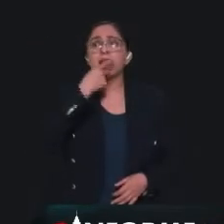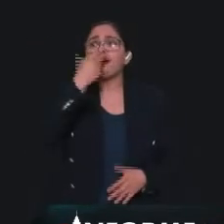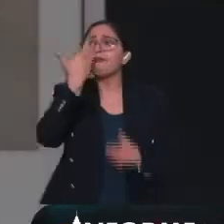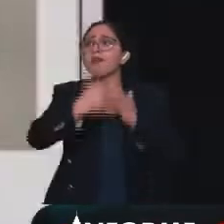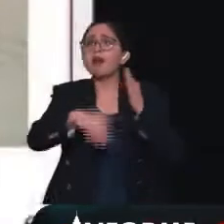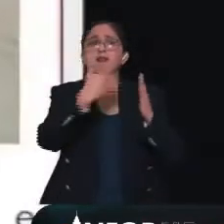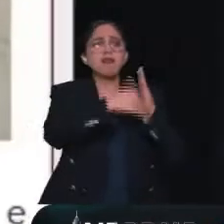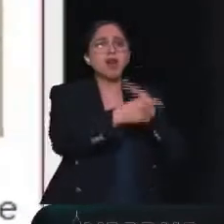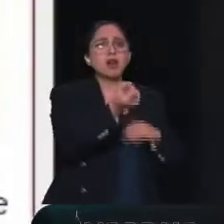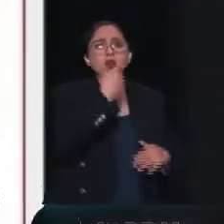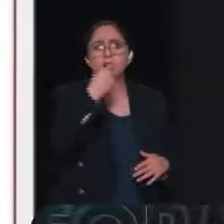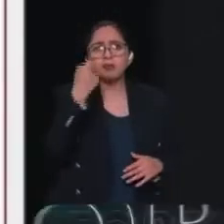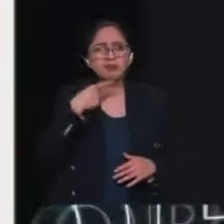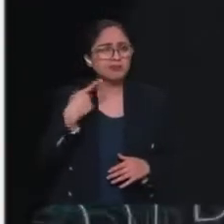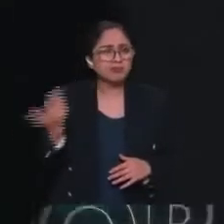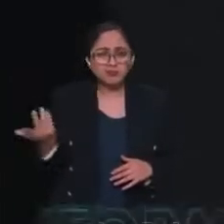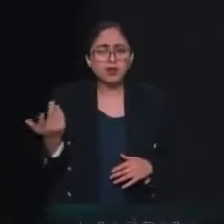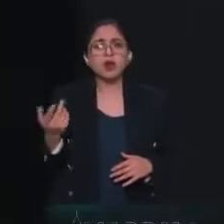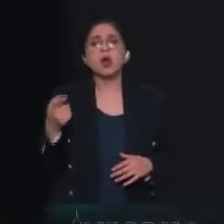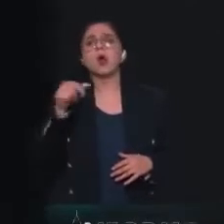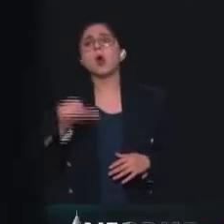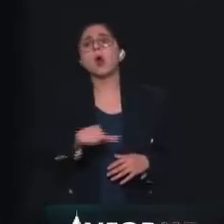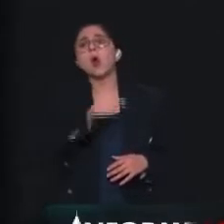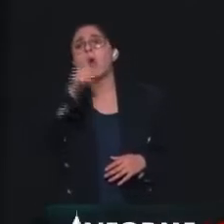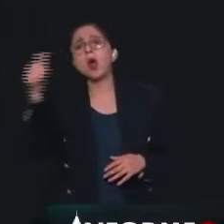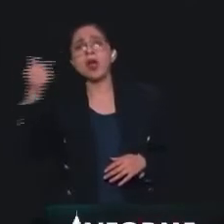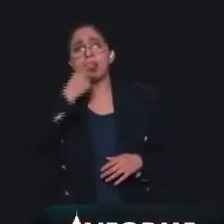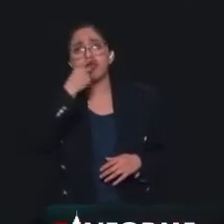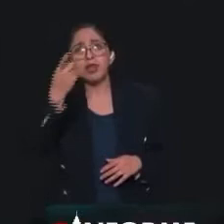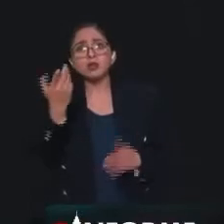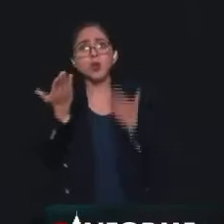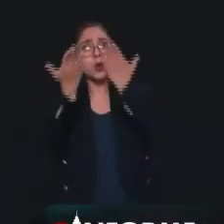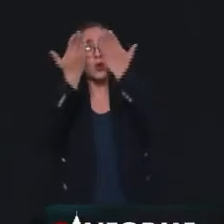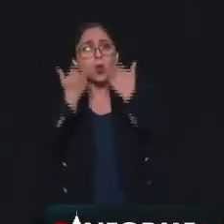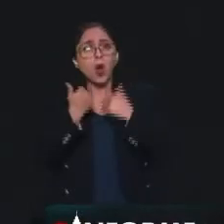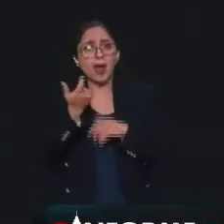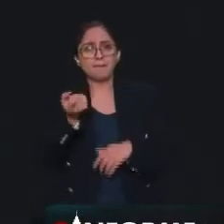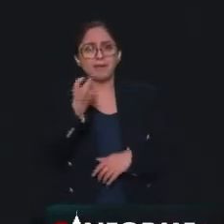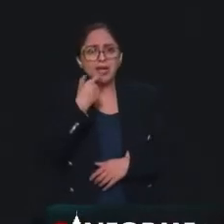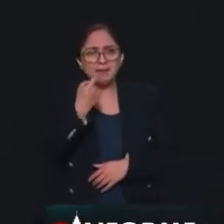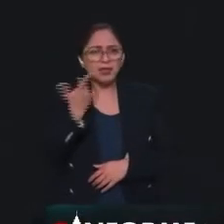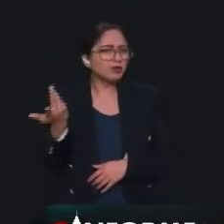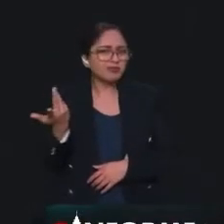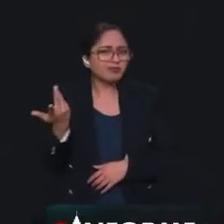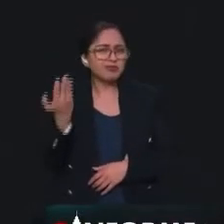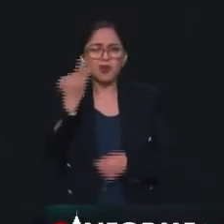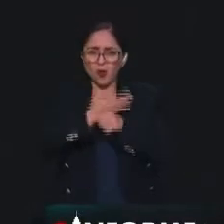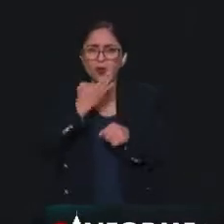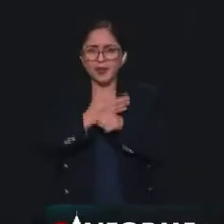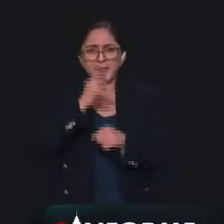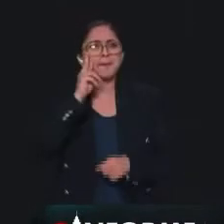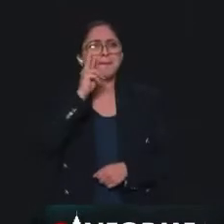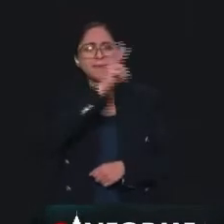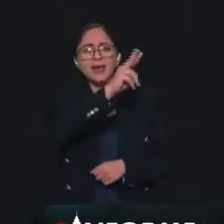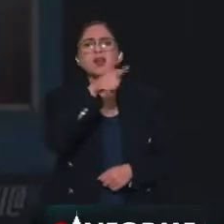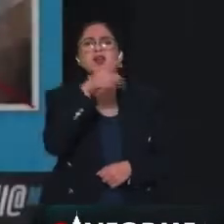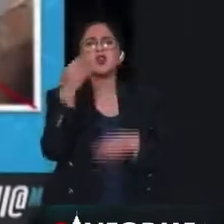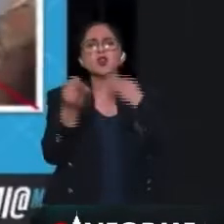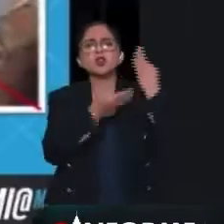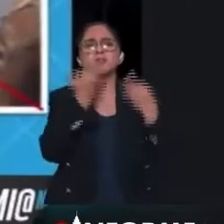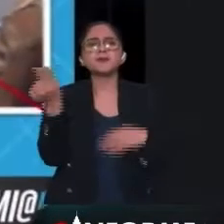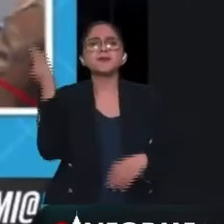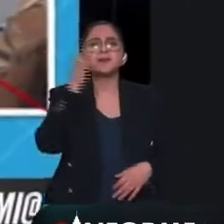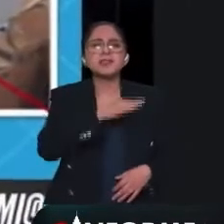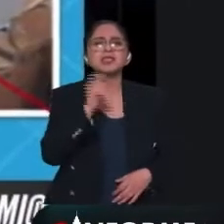hay noticias falsas, las estamos también viendo, perdón, que no hay medicamentos, estamos viendo las noticias falsas que tienen que ver con el